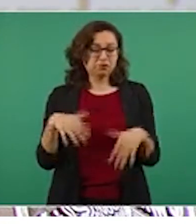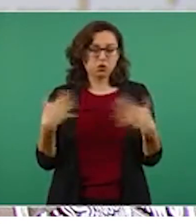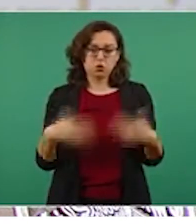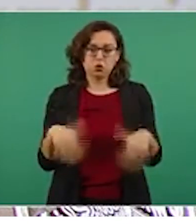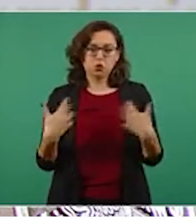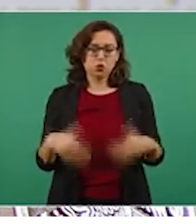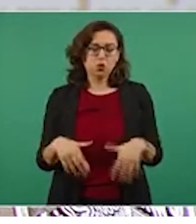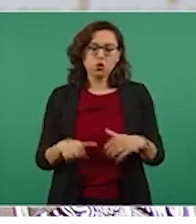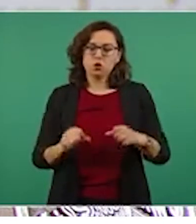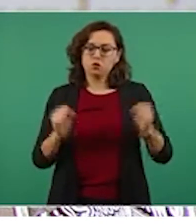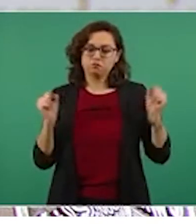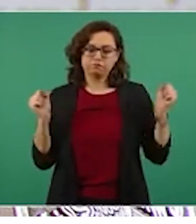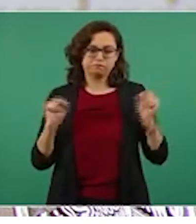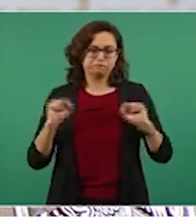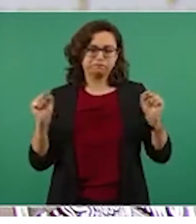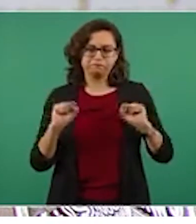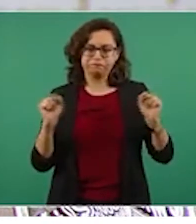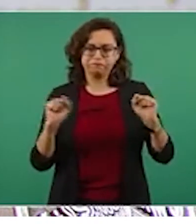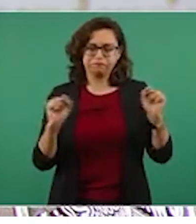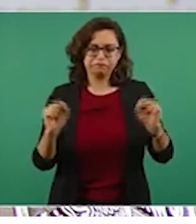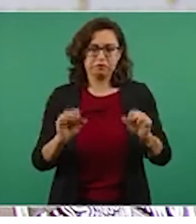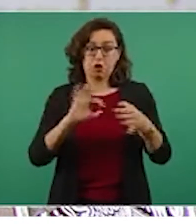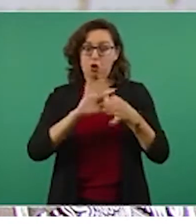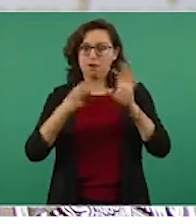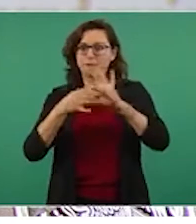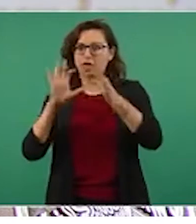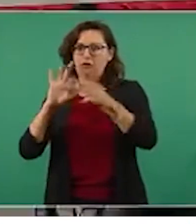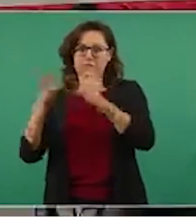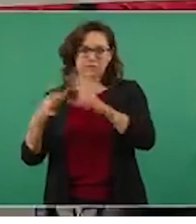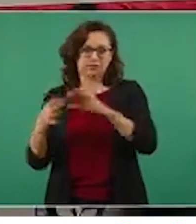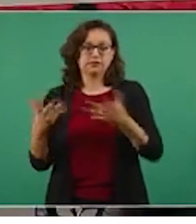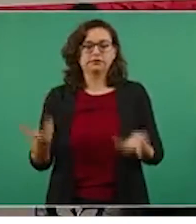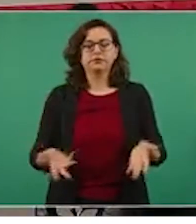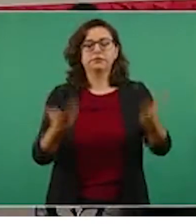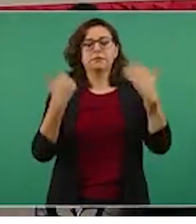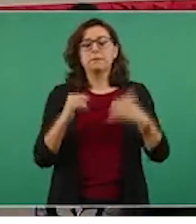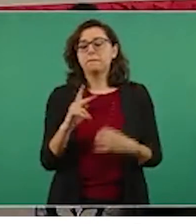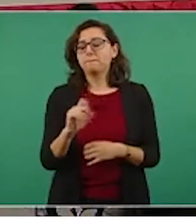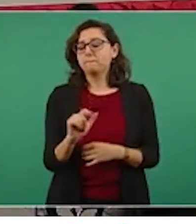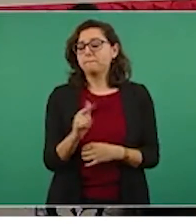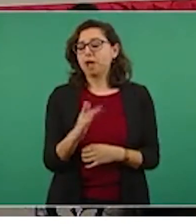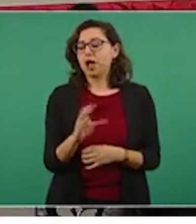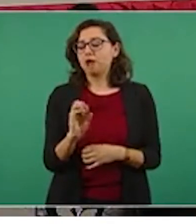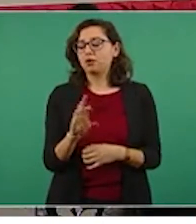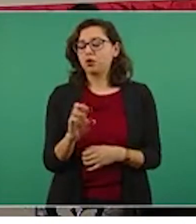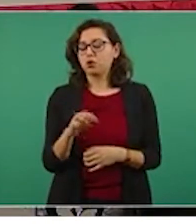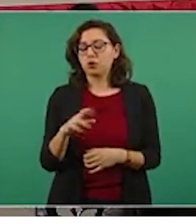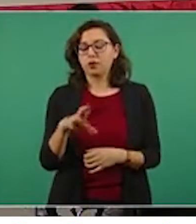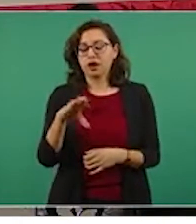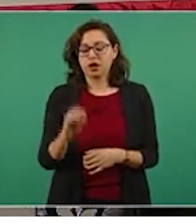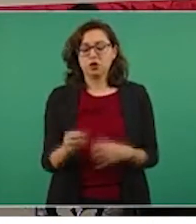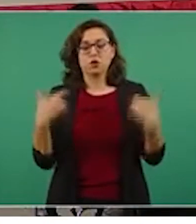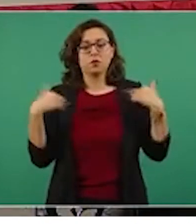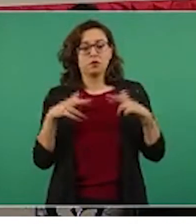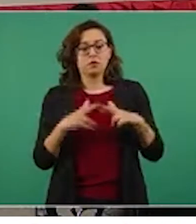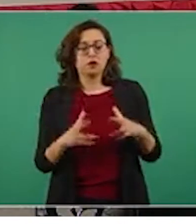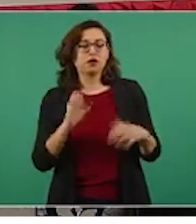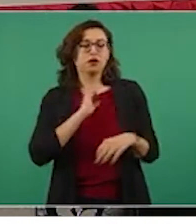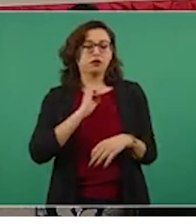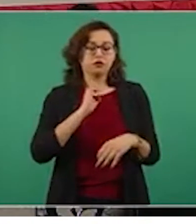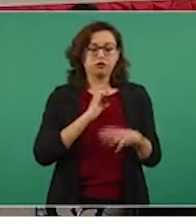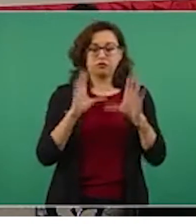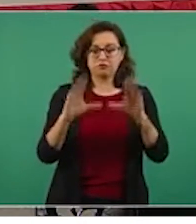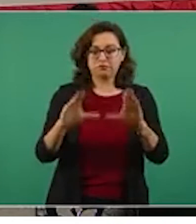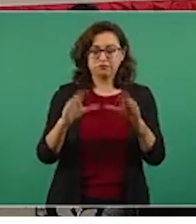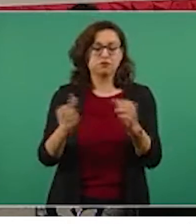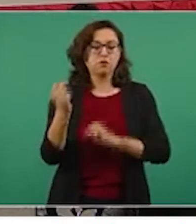en la parte de atletismo. Pablo Romero Chávez, profesor, entrenador y manager de box, así